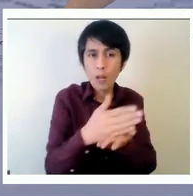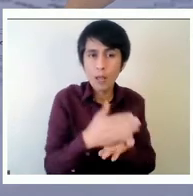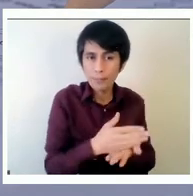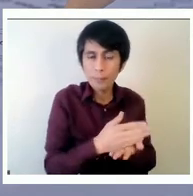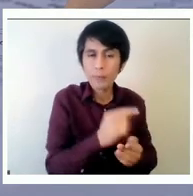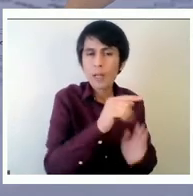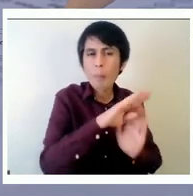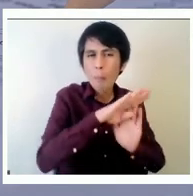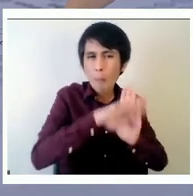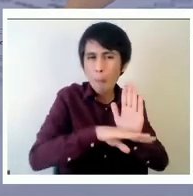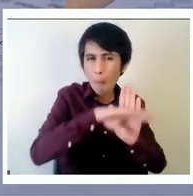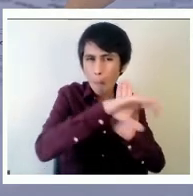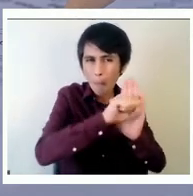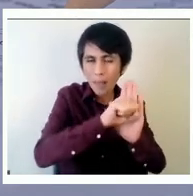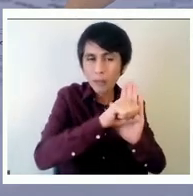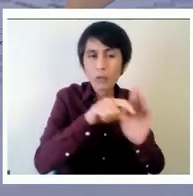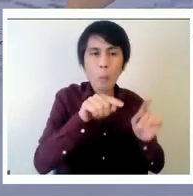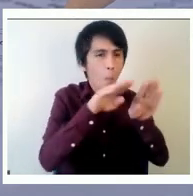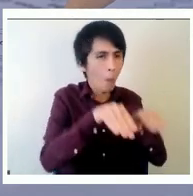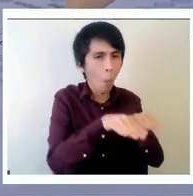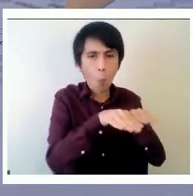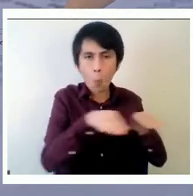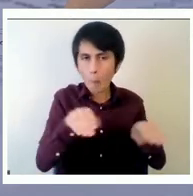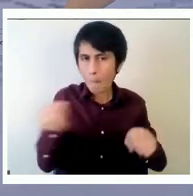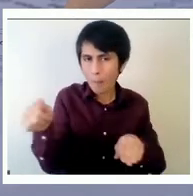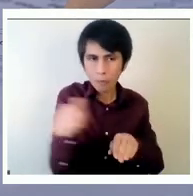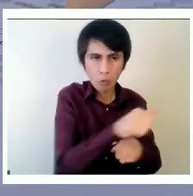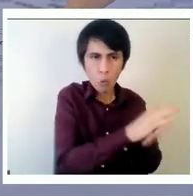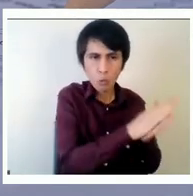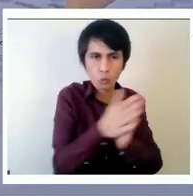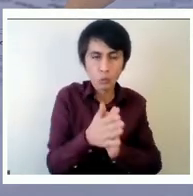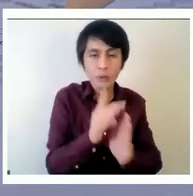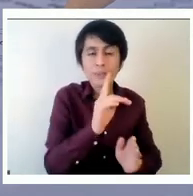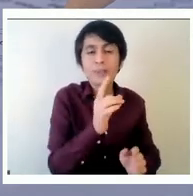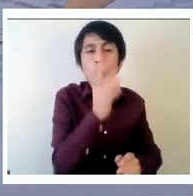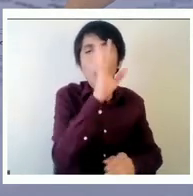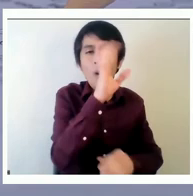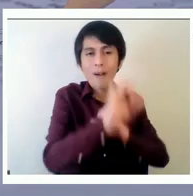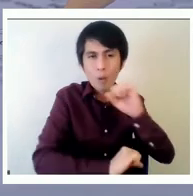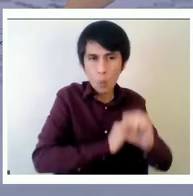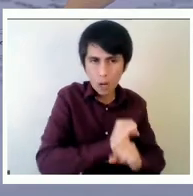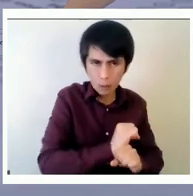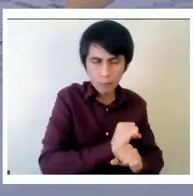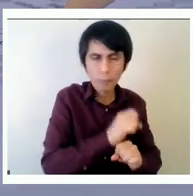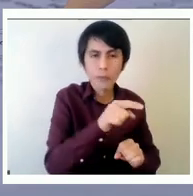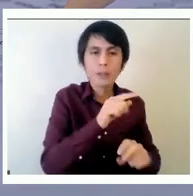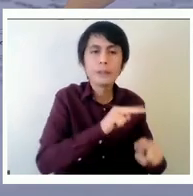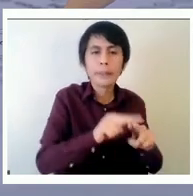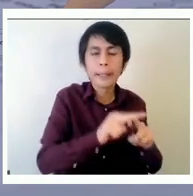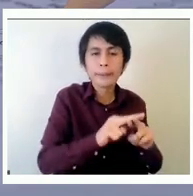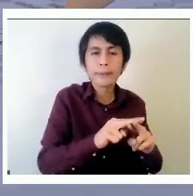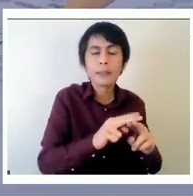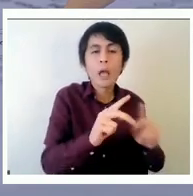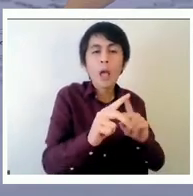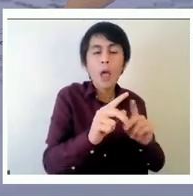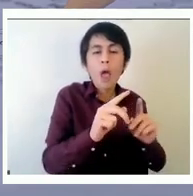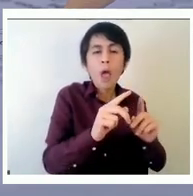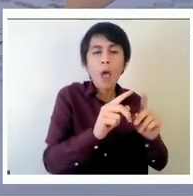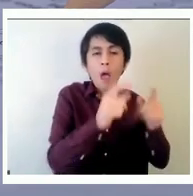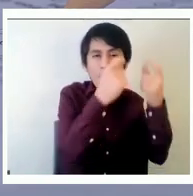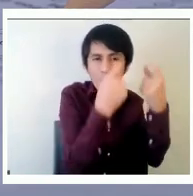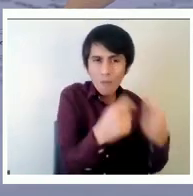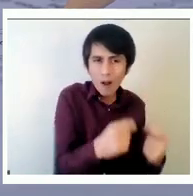esencialmente estandarizada anual mediante pruebas que son sensales son aplicadas a todos los establecimientos